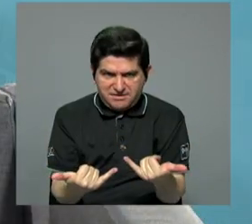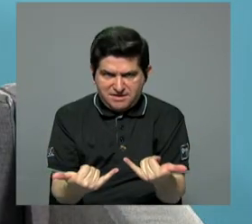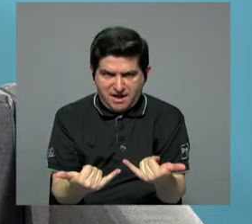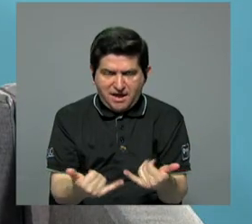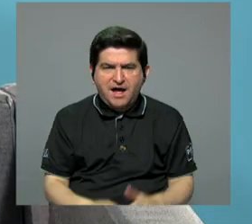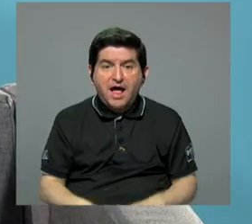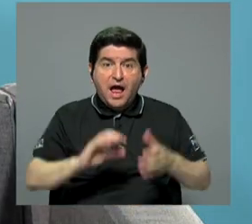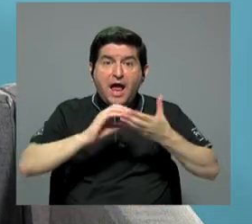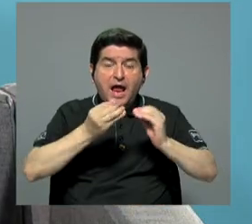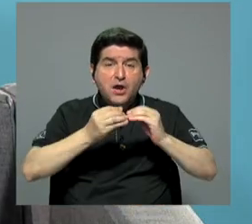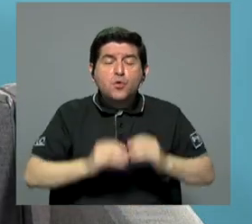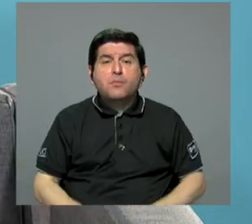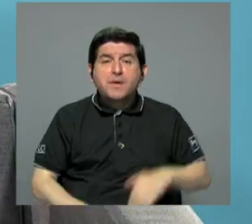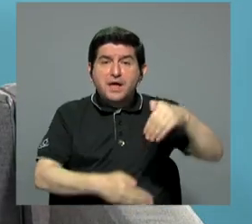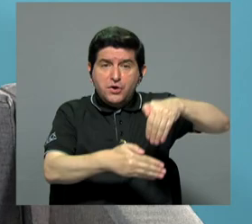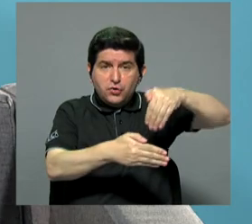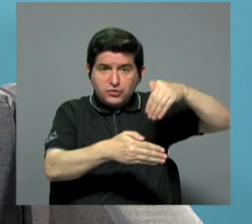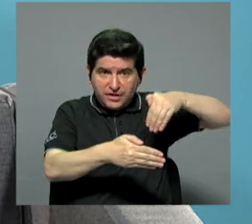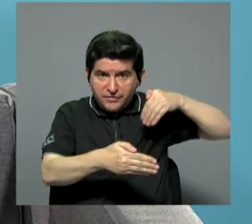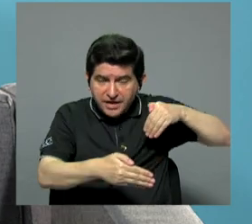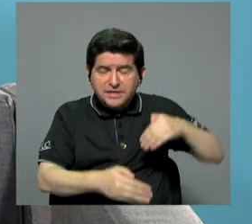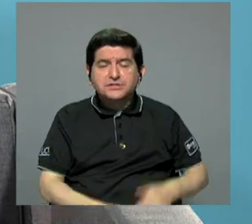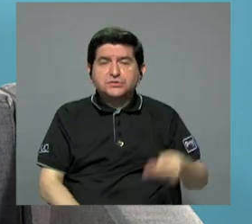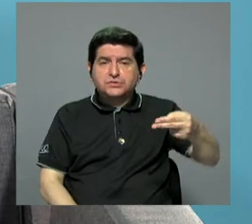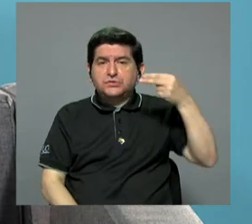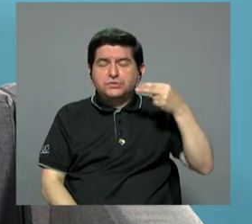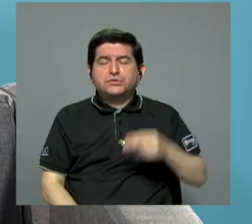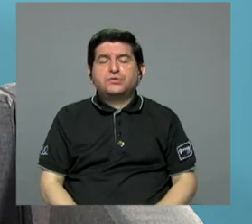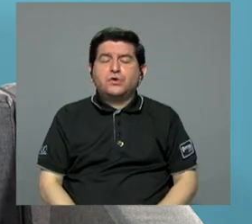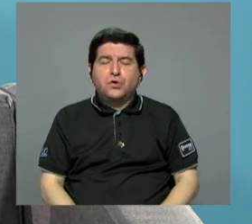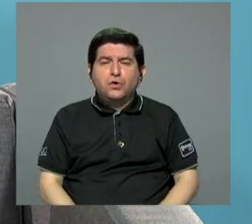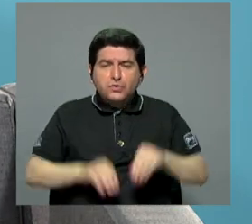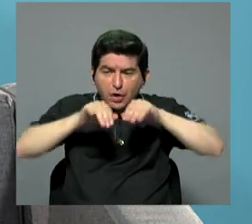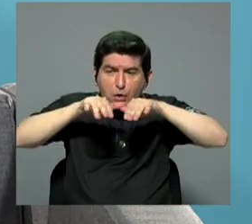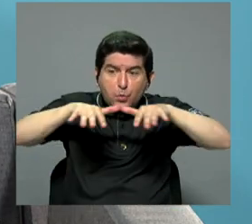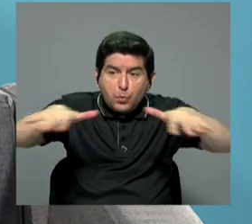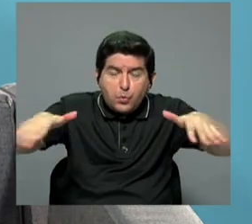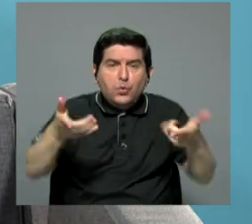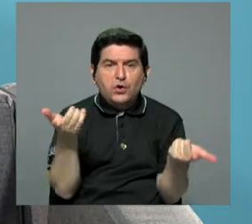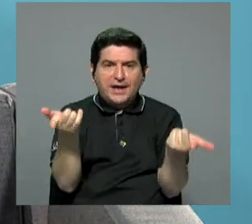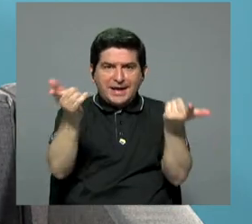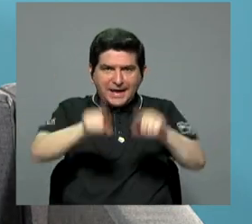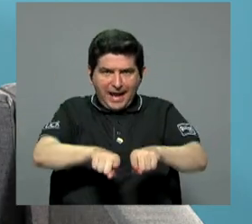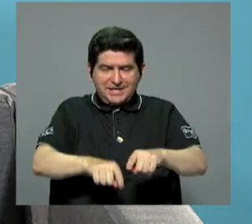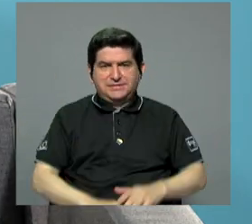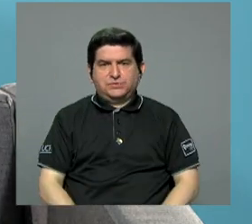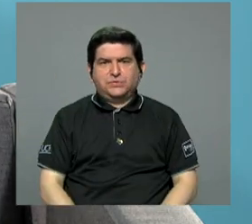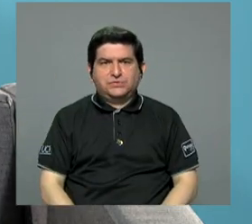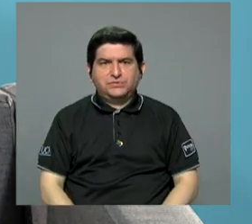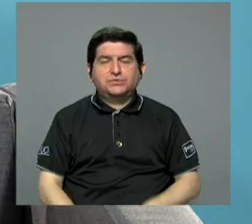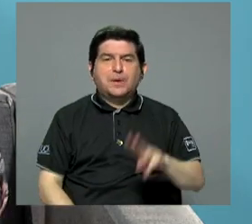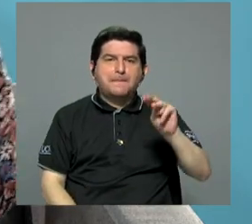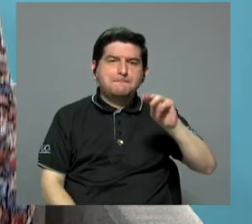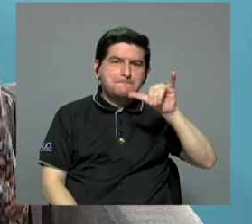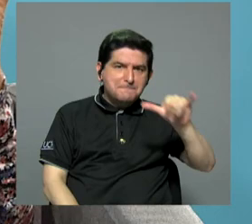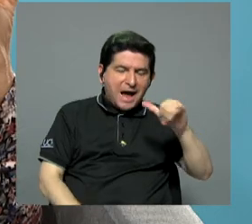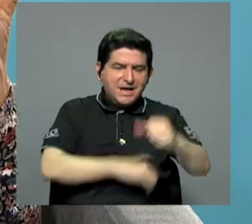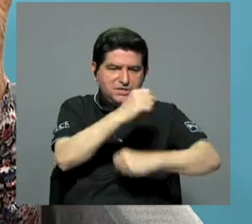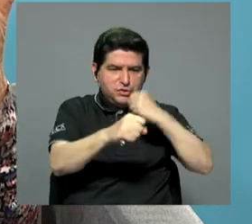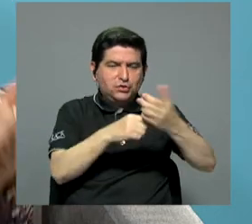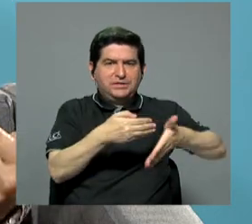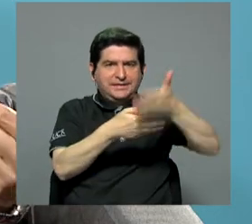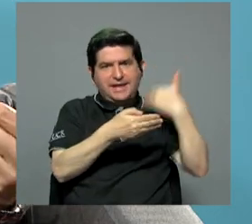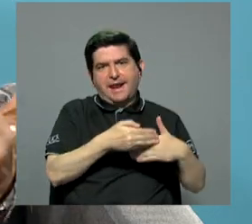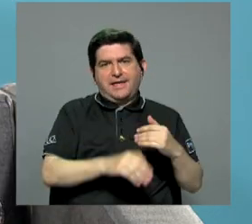rondando la cifra récord de casos, de contagio de casos, dada en mayo del año